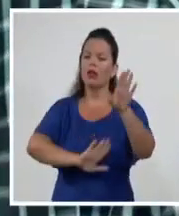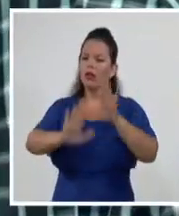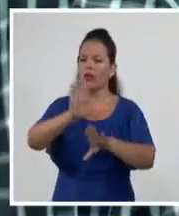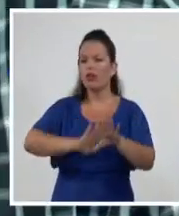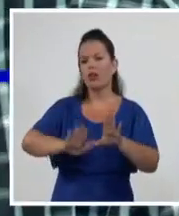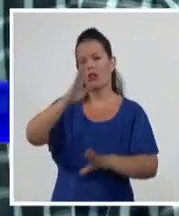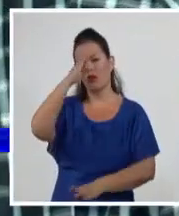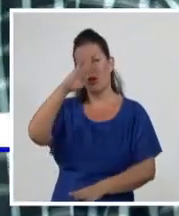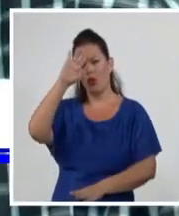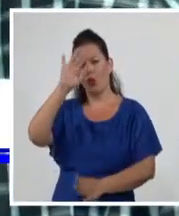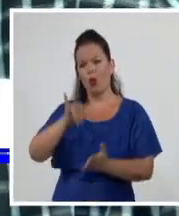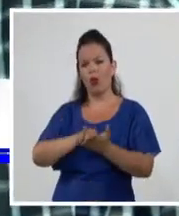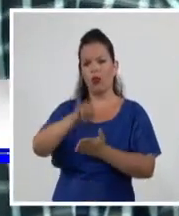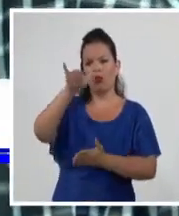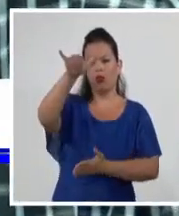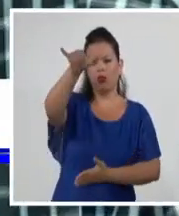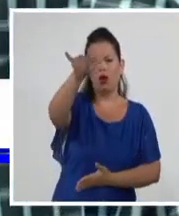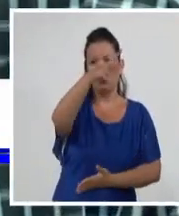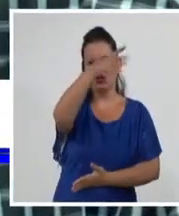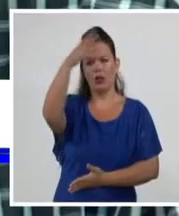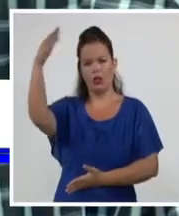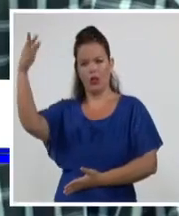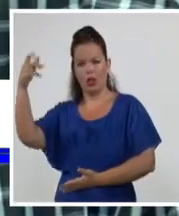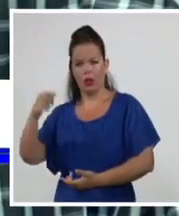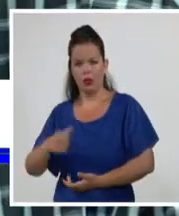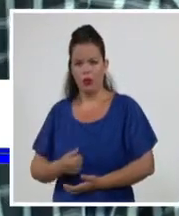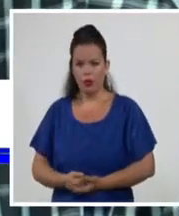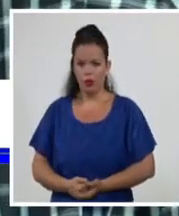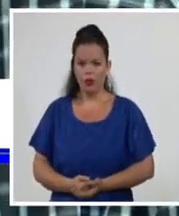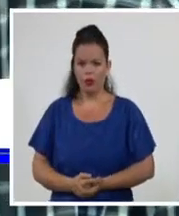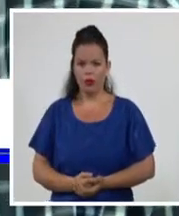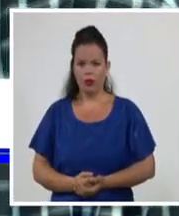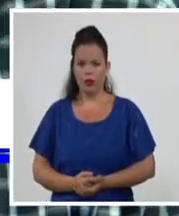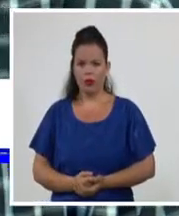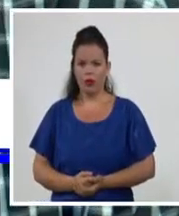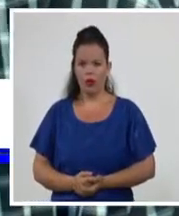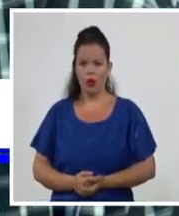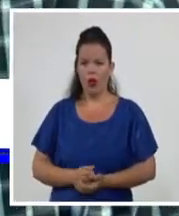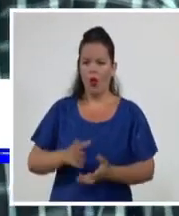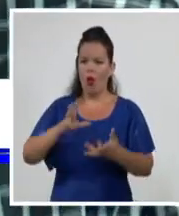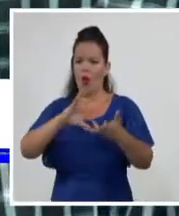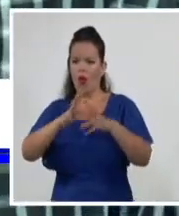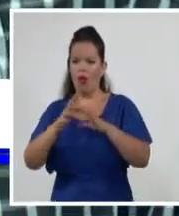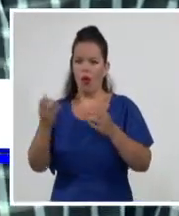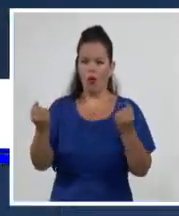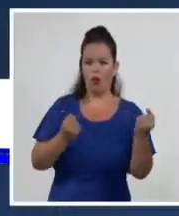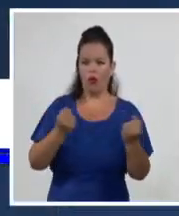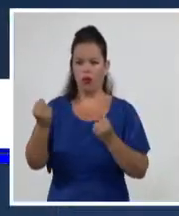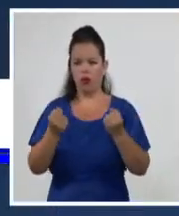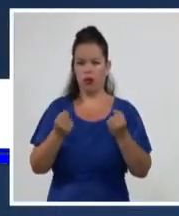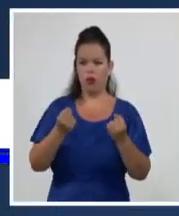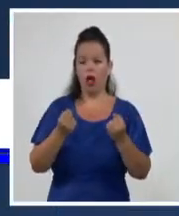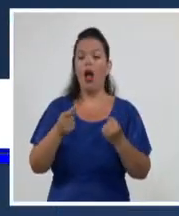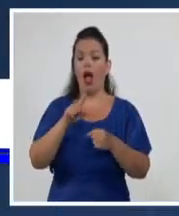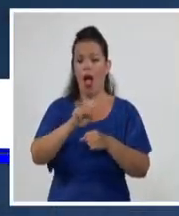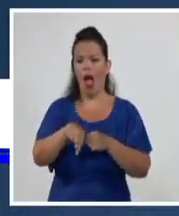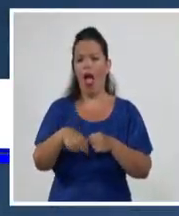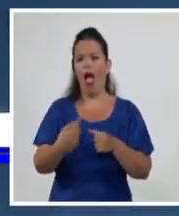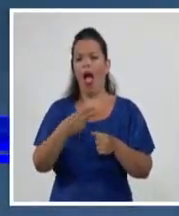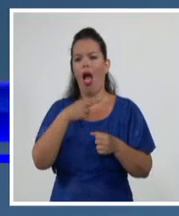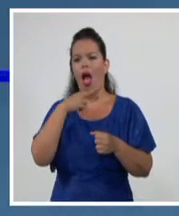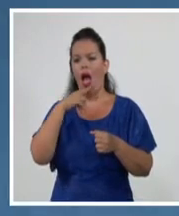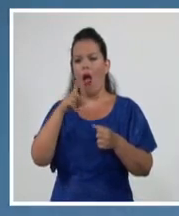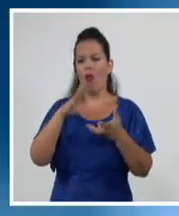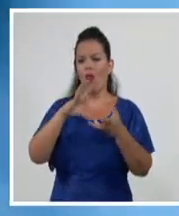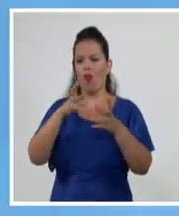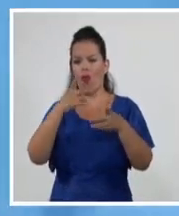buster de los alerones. Es decir, un sistema hidráulico que te permite maniobrar el avión para los